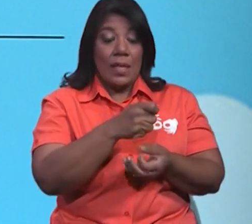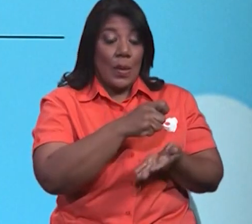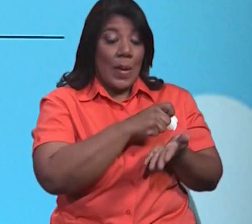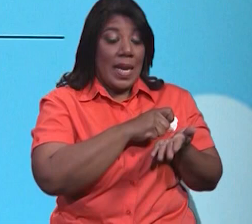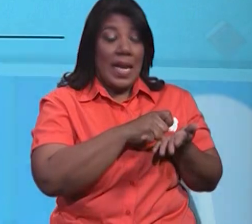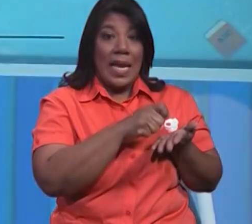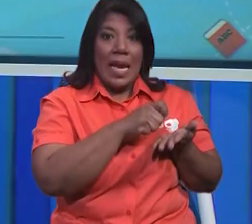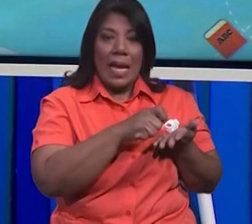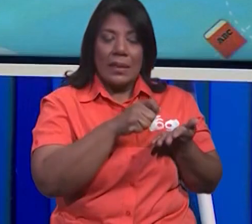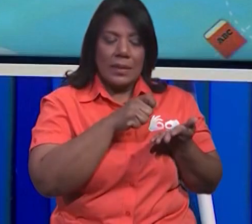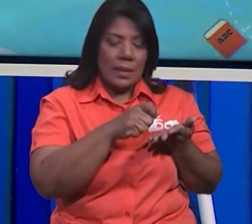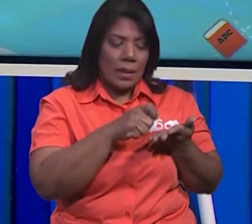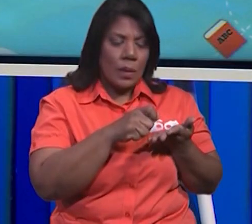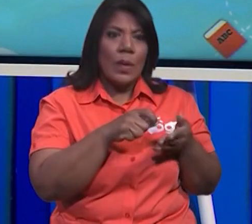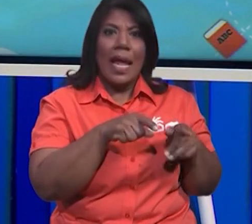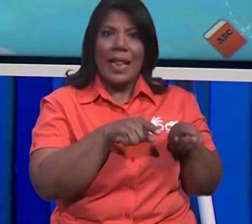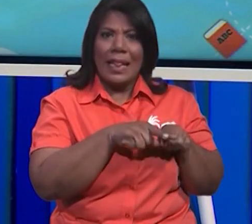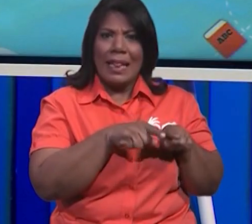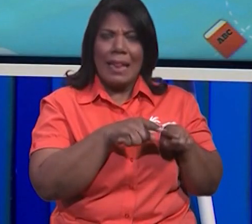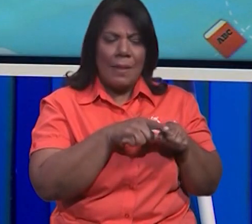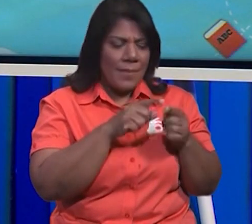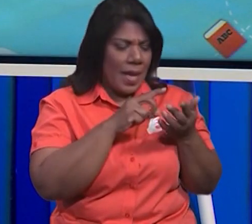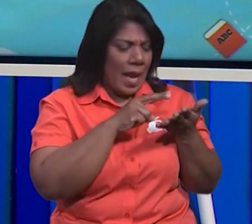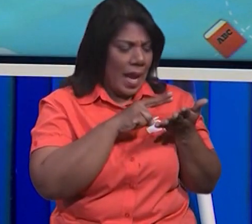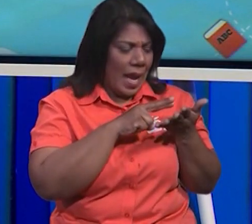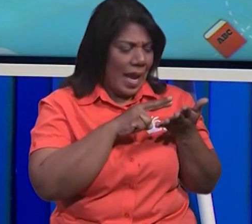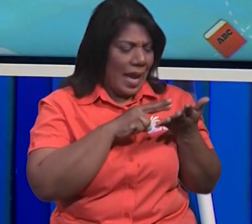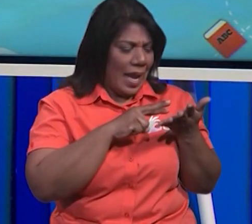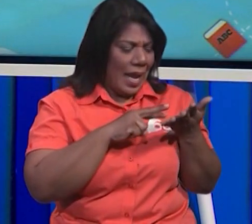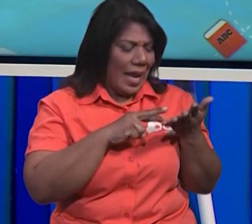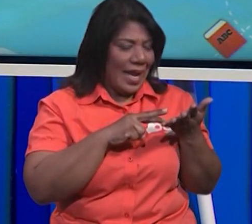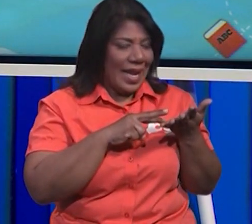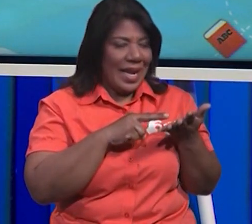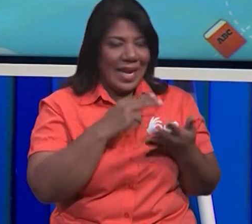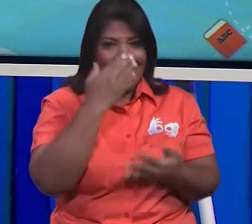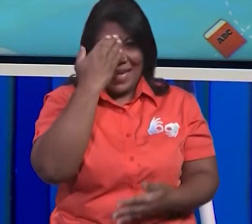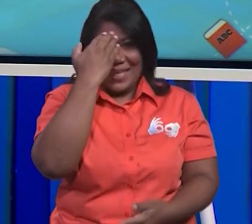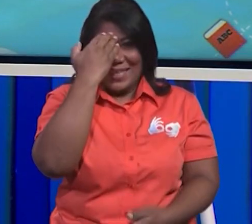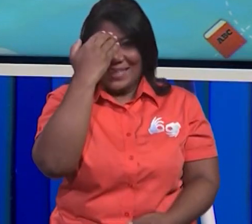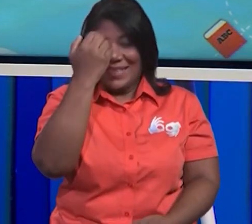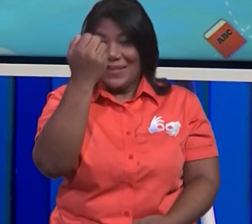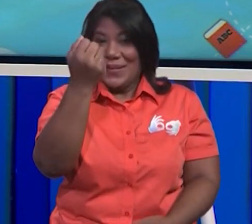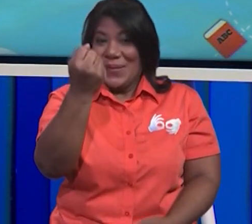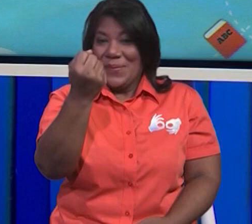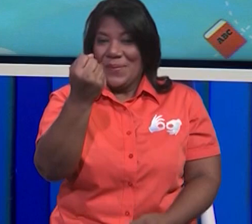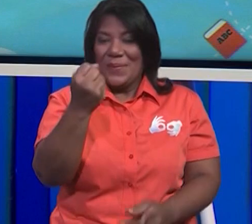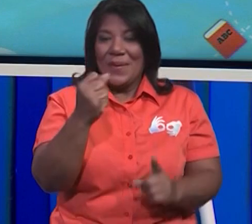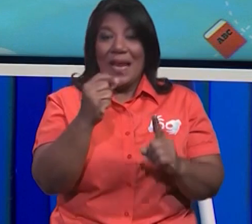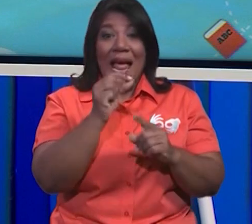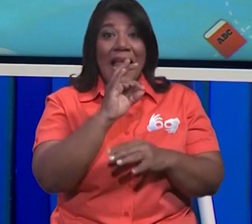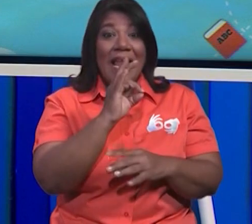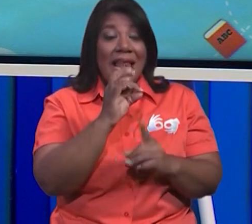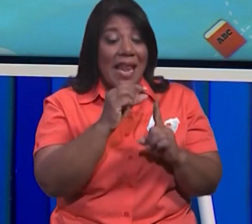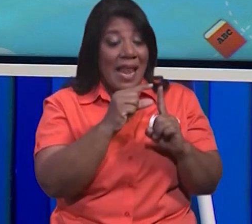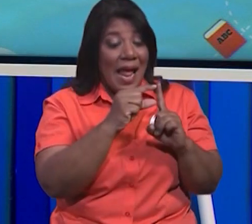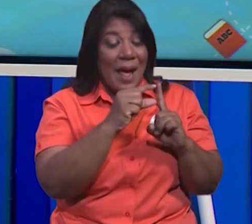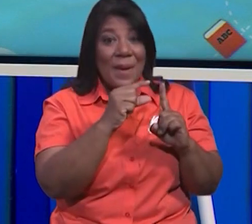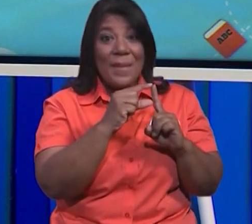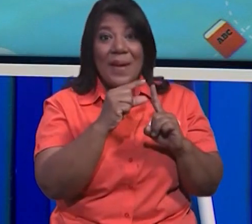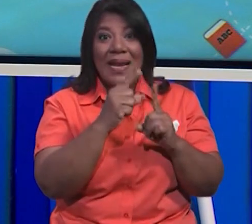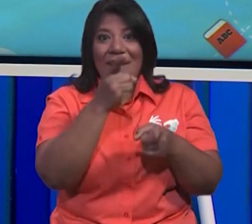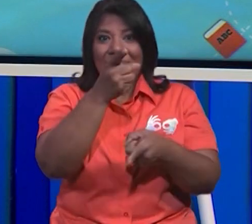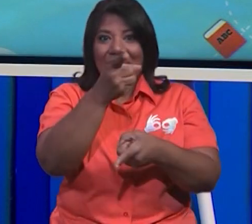número, vayas leyendo lo que escribes, para que así vayas memorizando su nombre y su escritura.